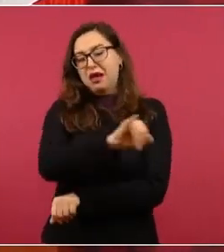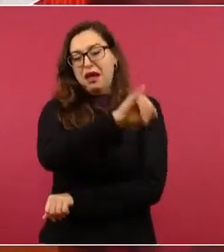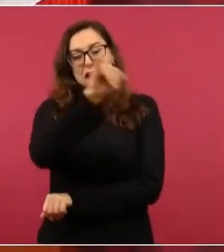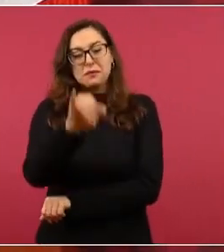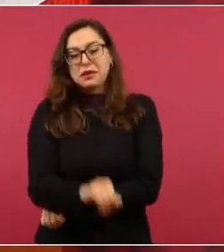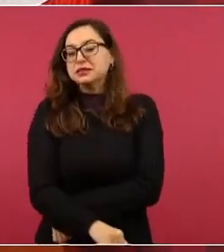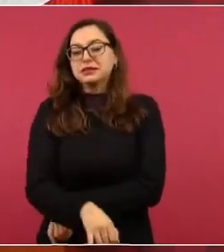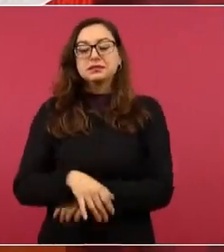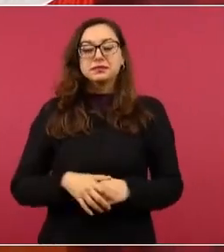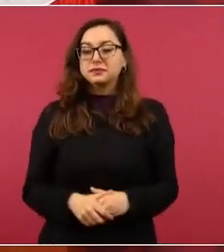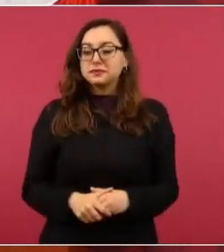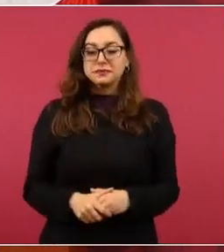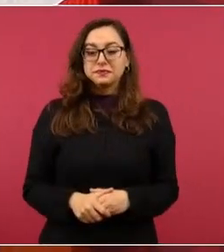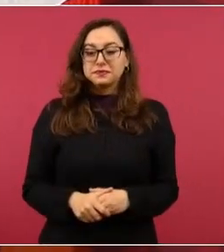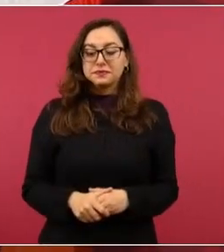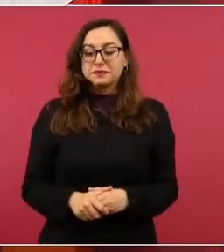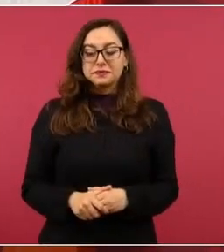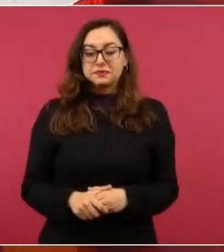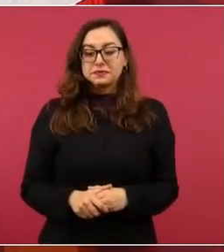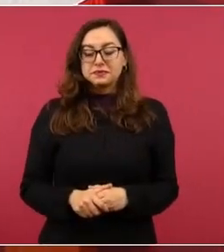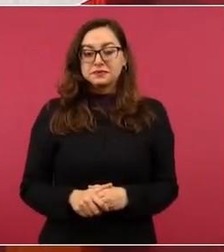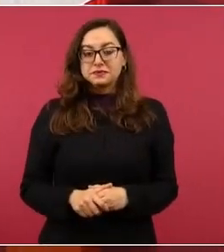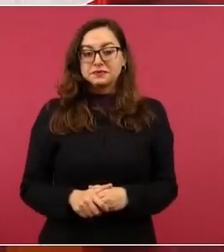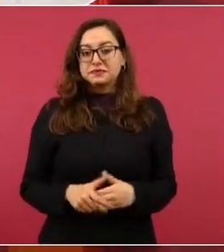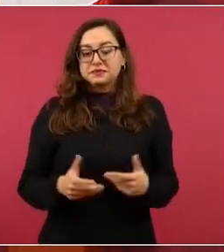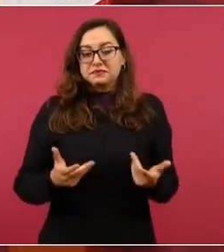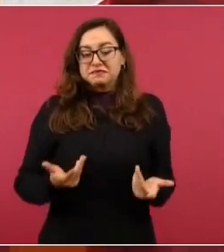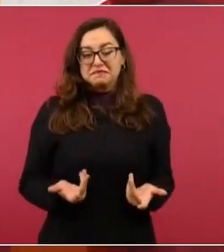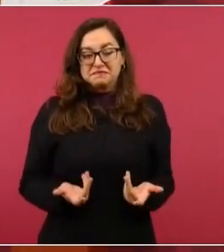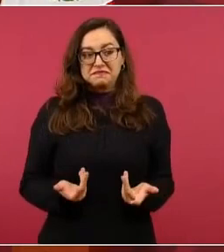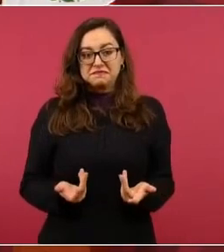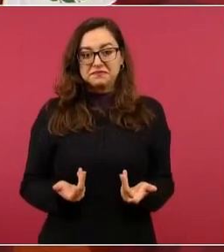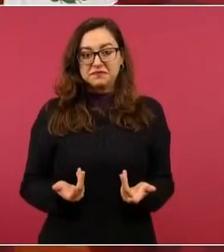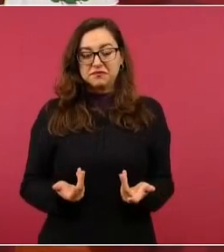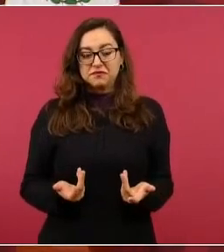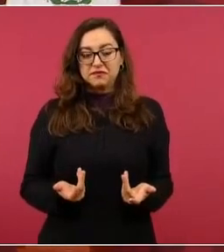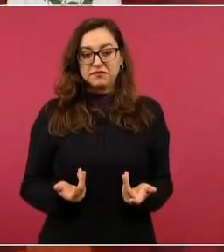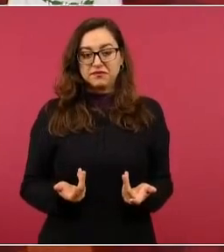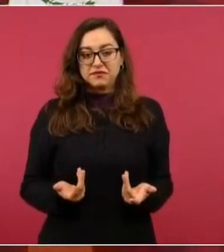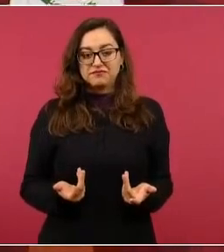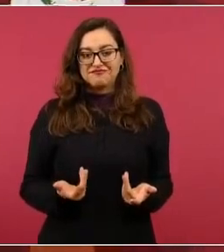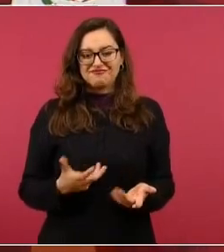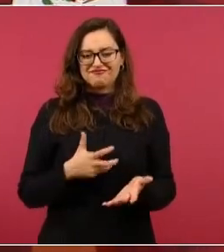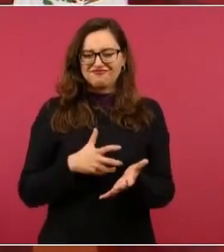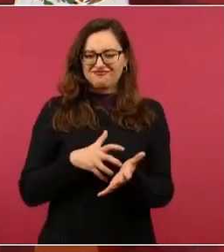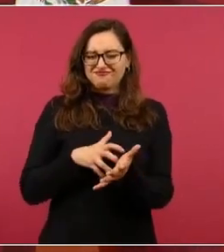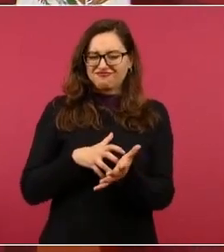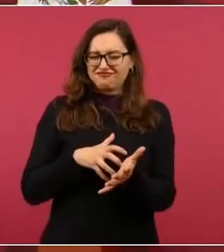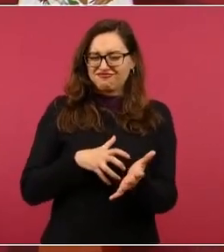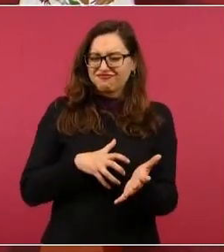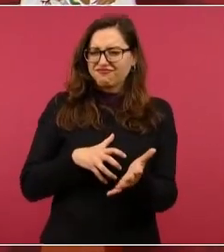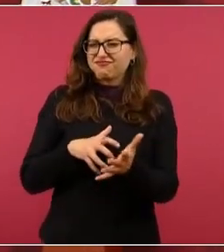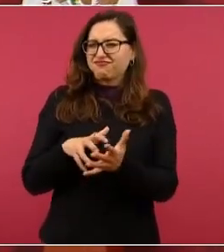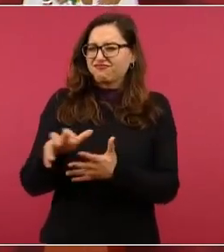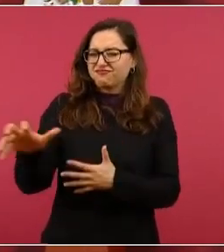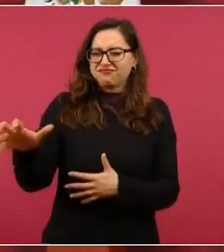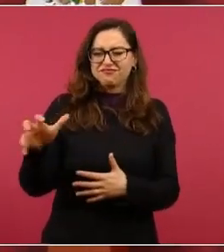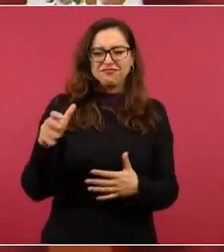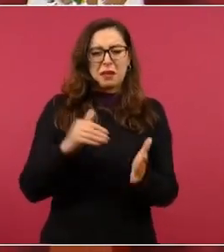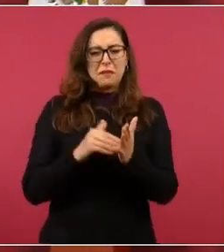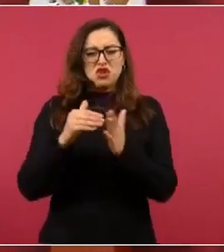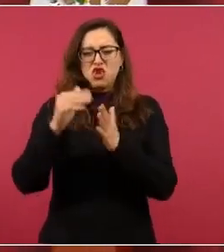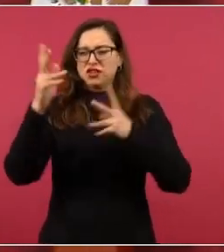pueblos y mucho menos a los miles de millones de pobres